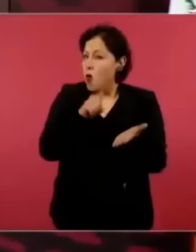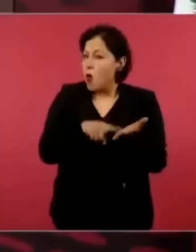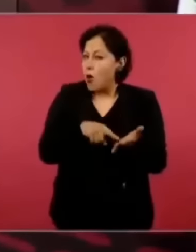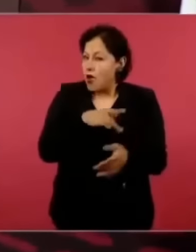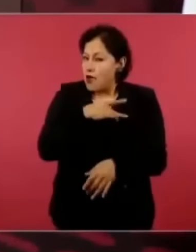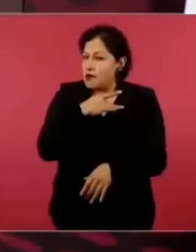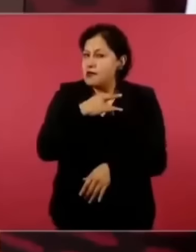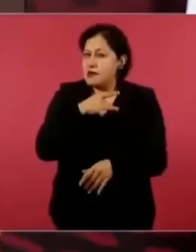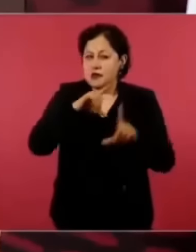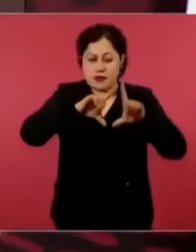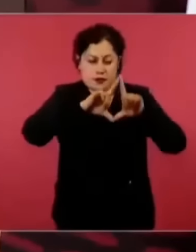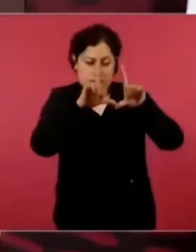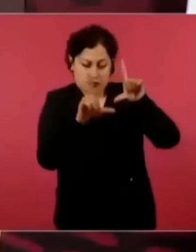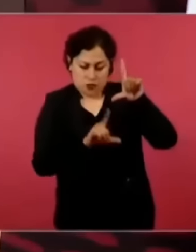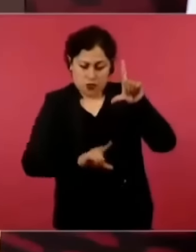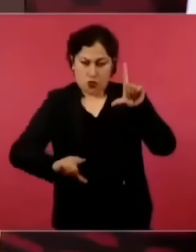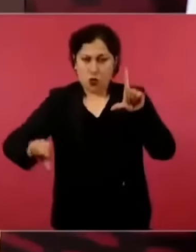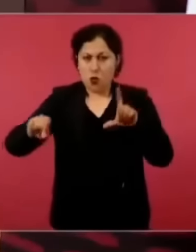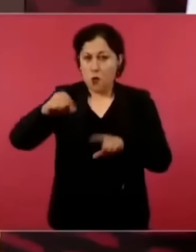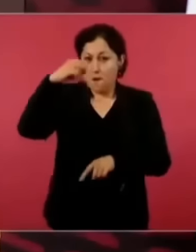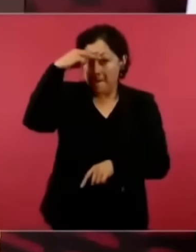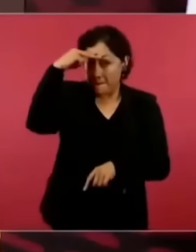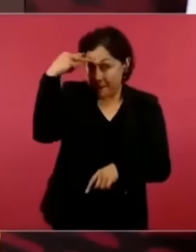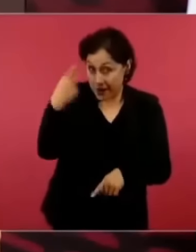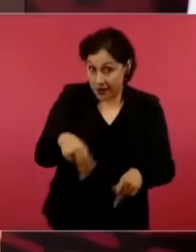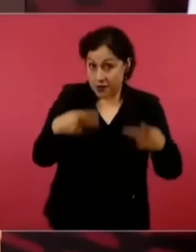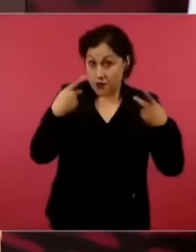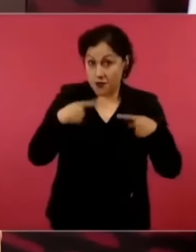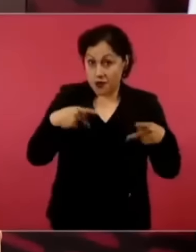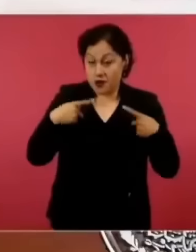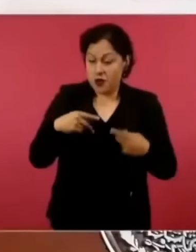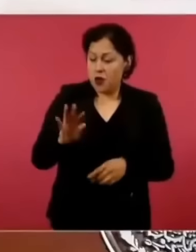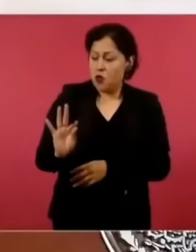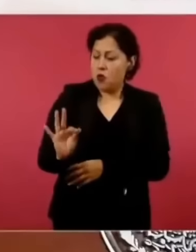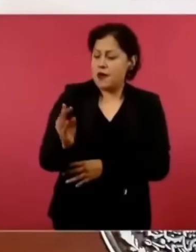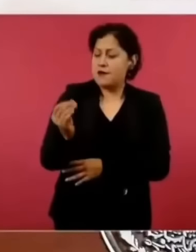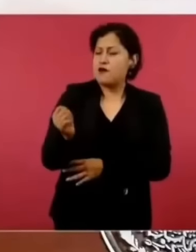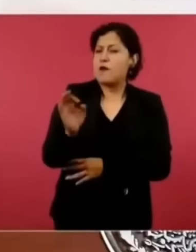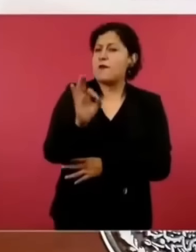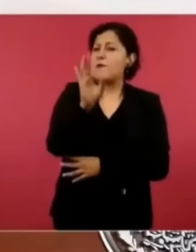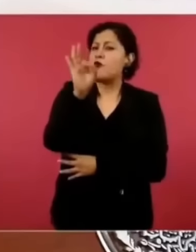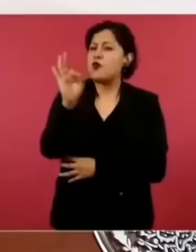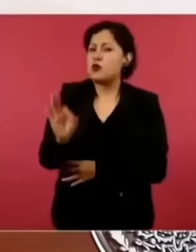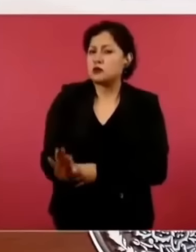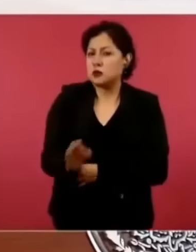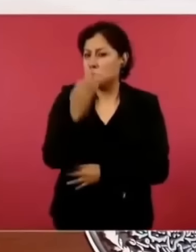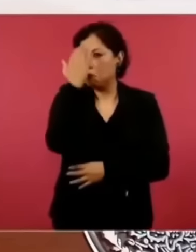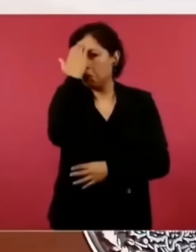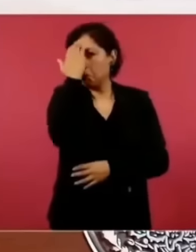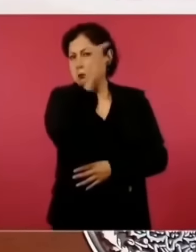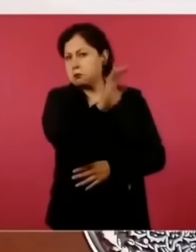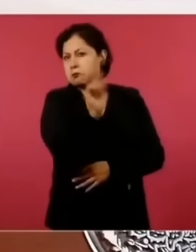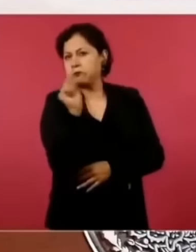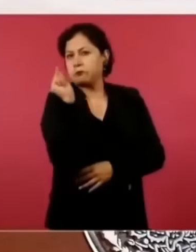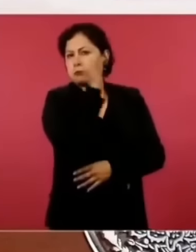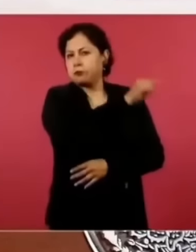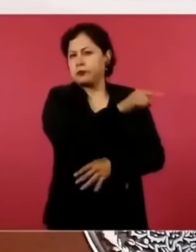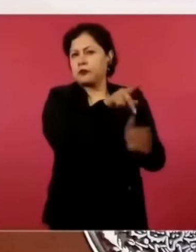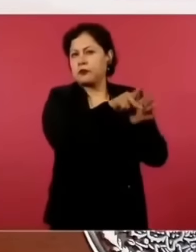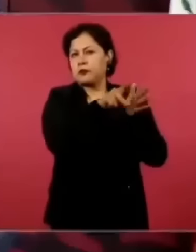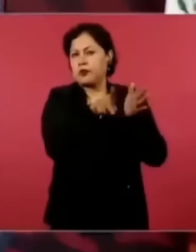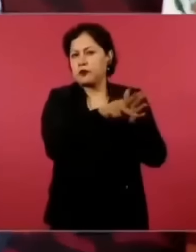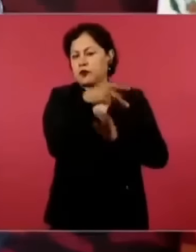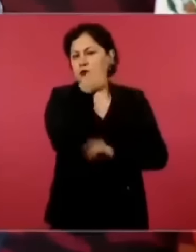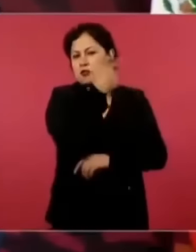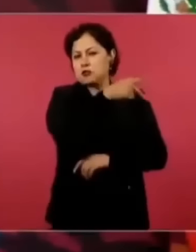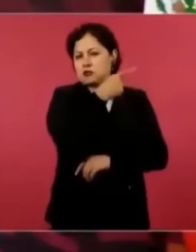que existe un periódico en Estados Unidos especializado en finanzas que se llama